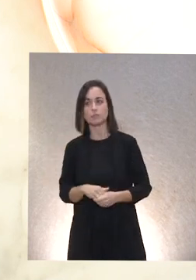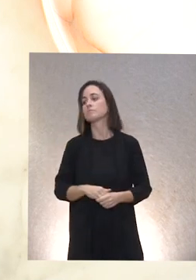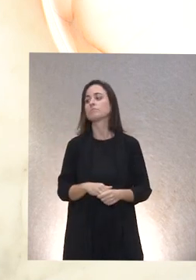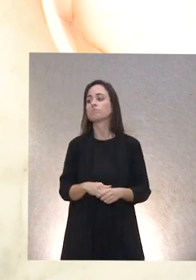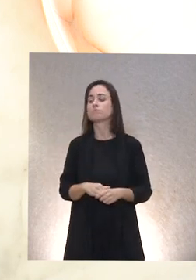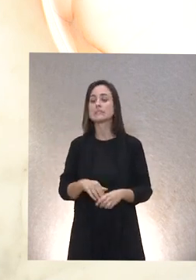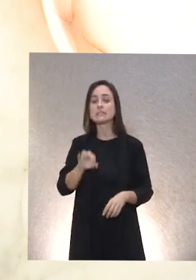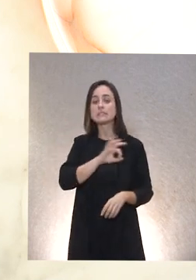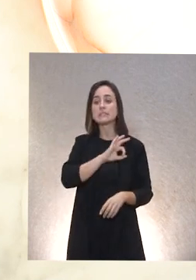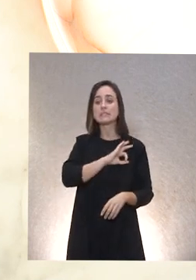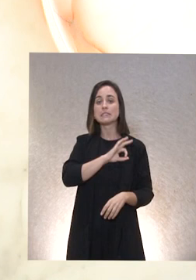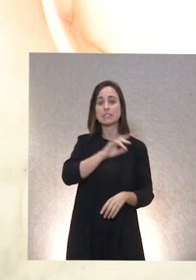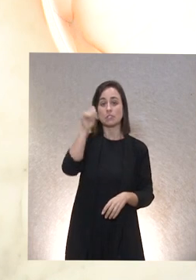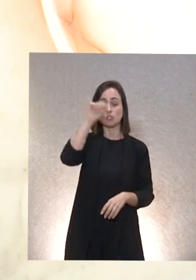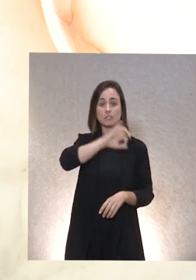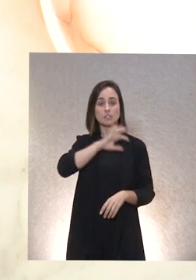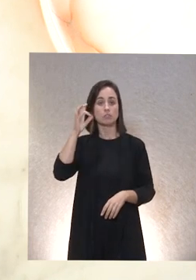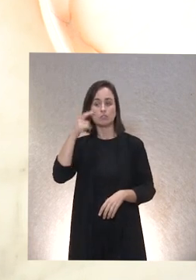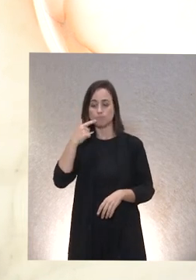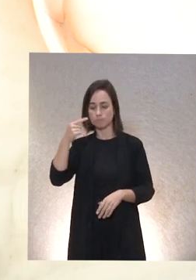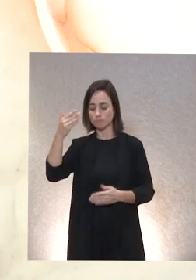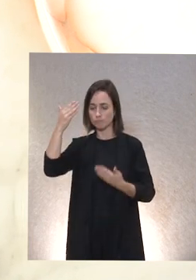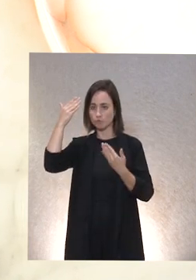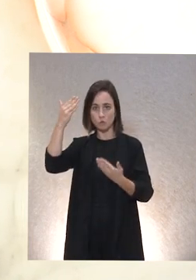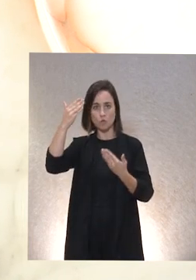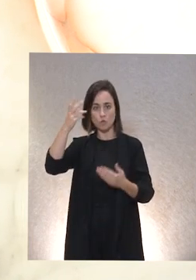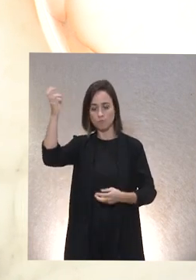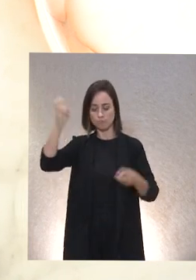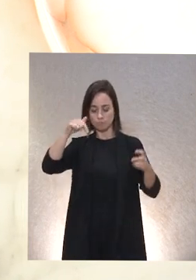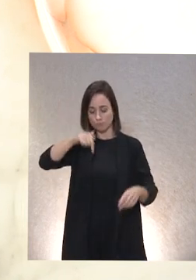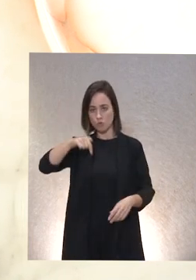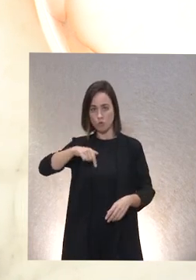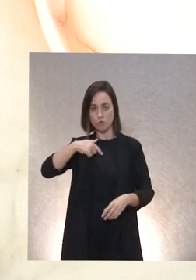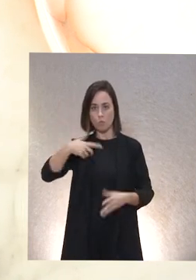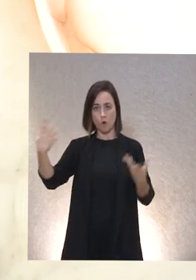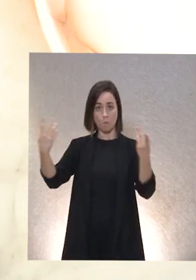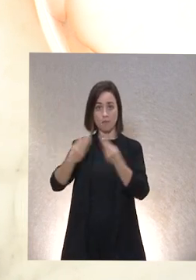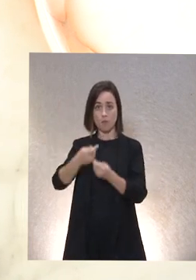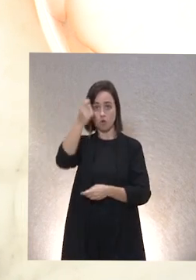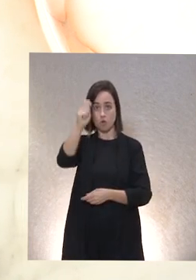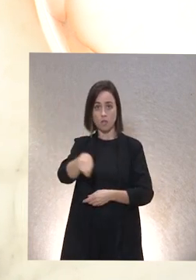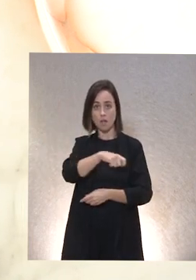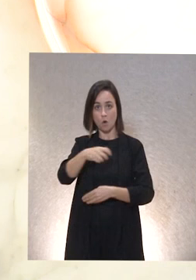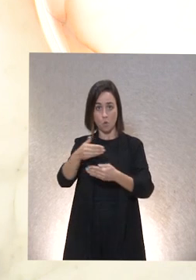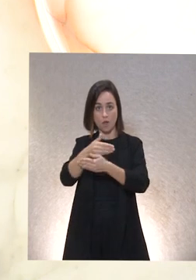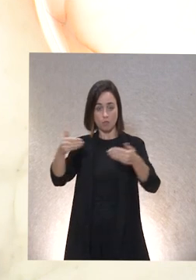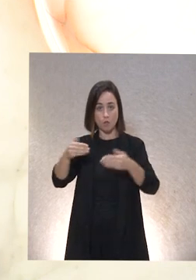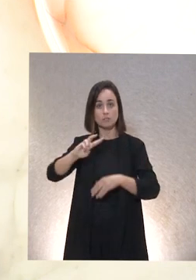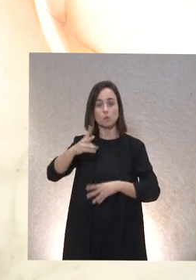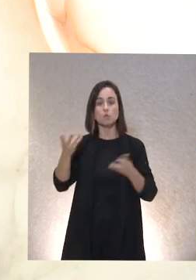señoras y señores pues se lo he dicho es un honor estar aquí hoy acompañándoles en la inauguración de este segundo congreso